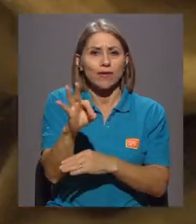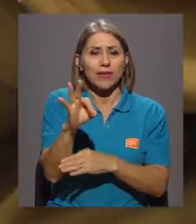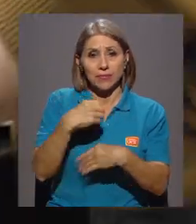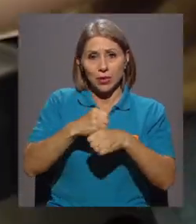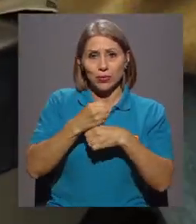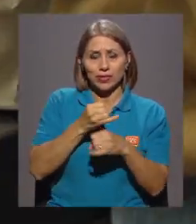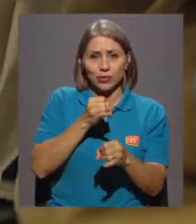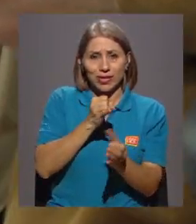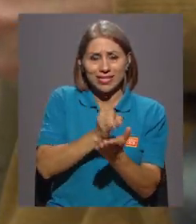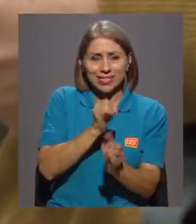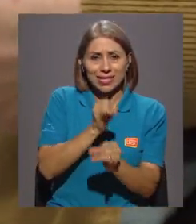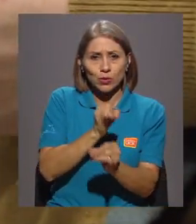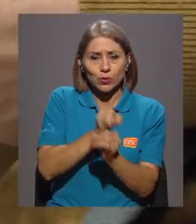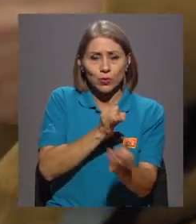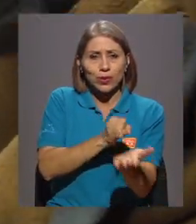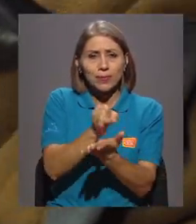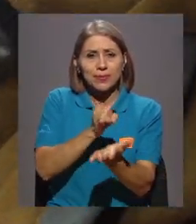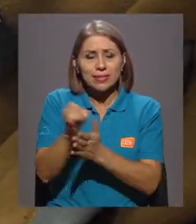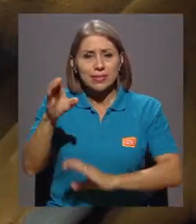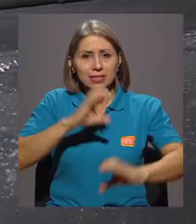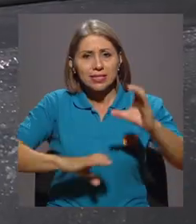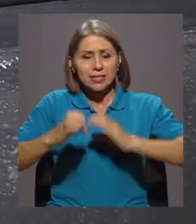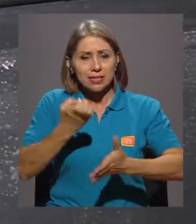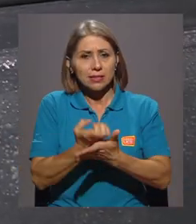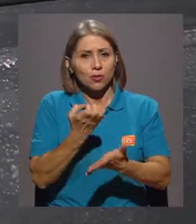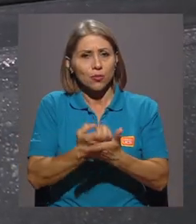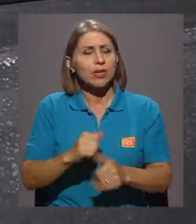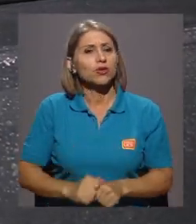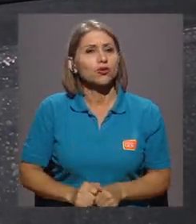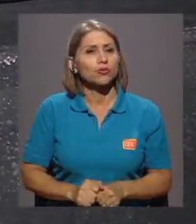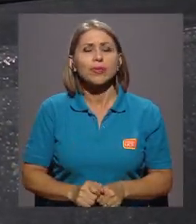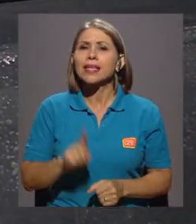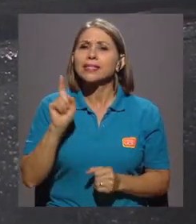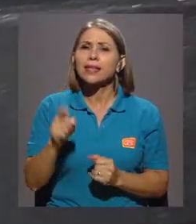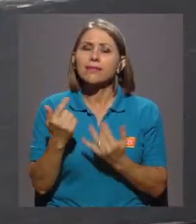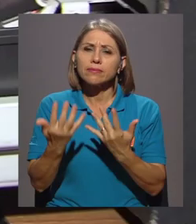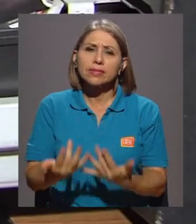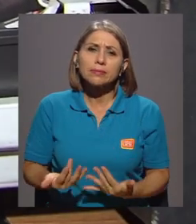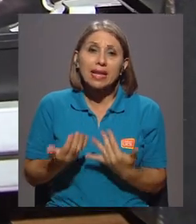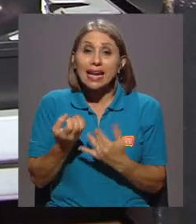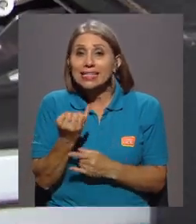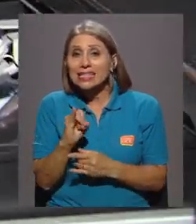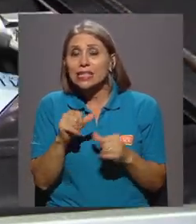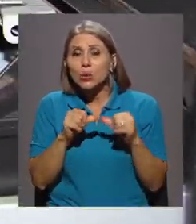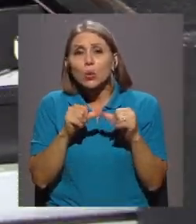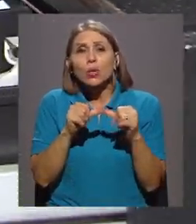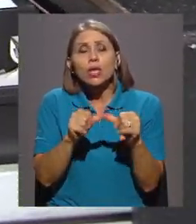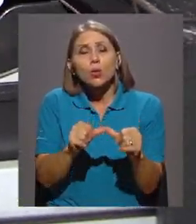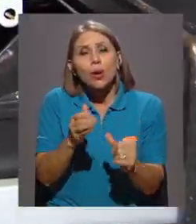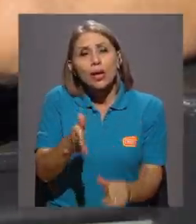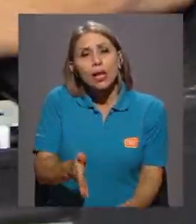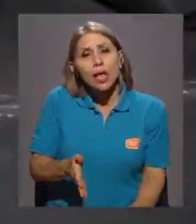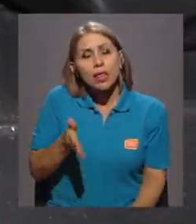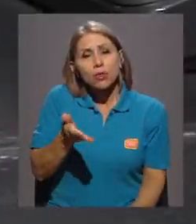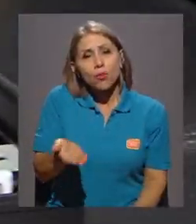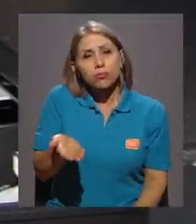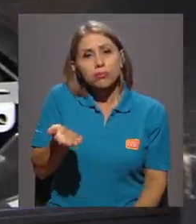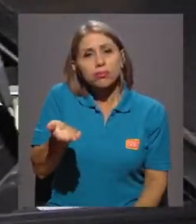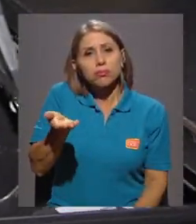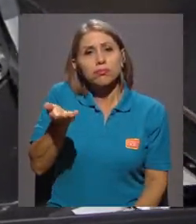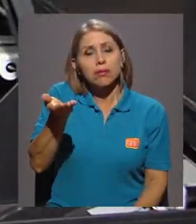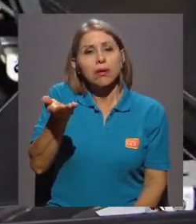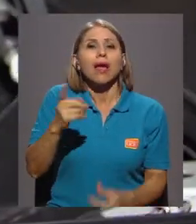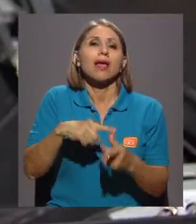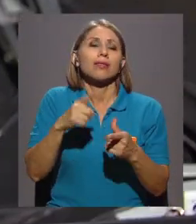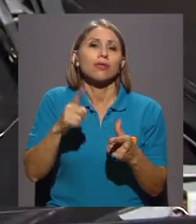Instituto de Investigaciones en Ciencias Económicas, es de esperar que de continuar el lento crecimiento se dé